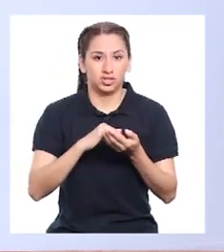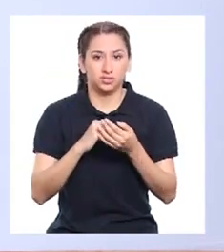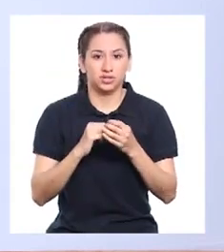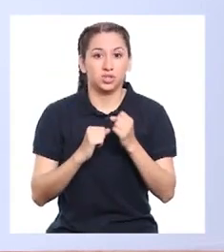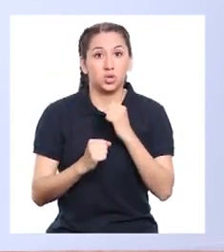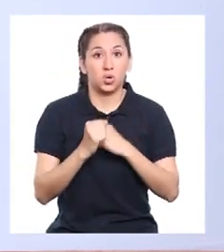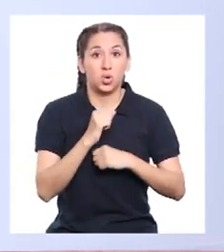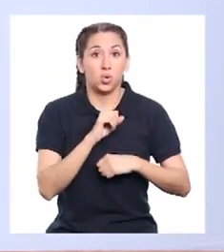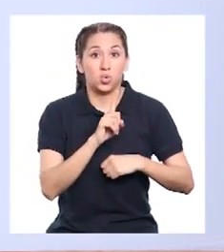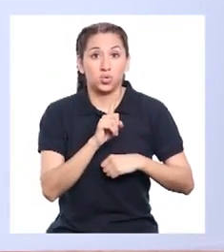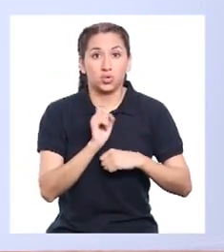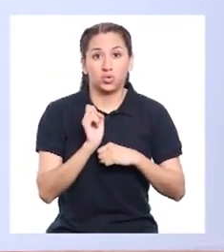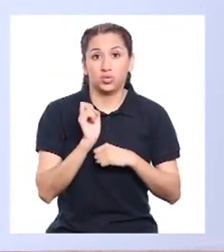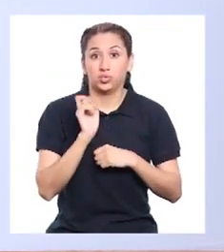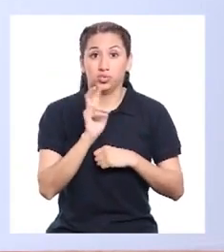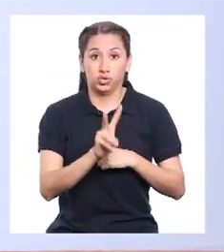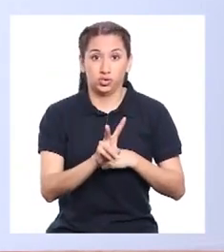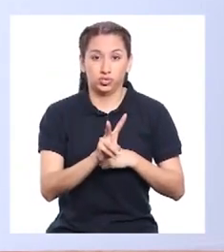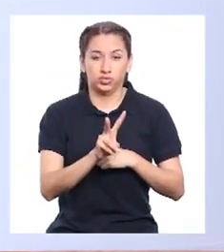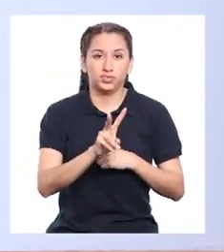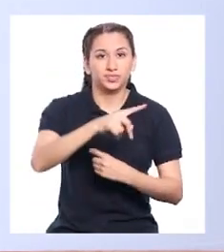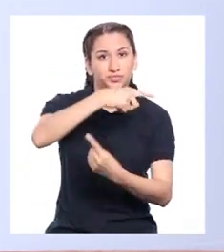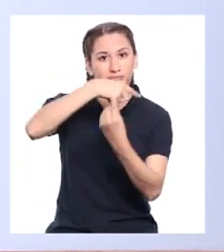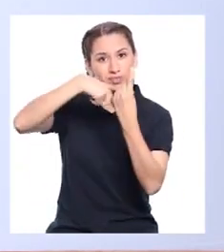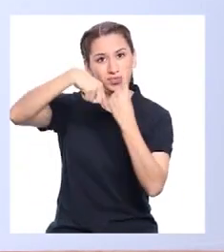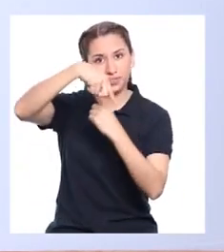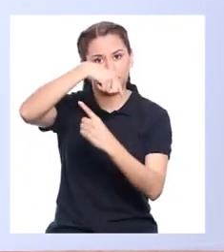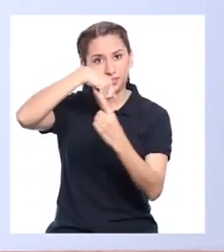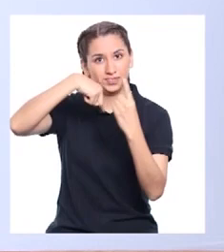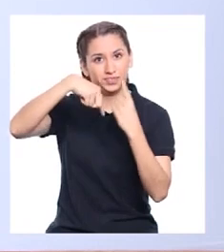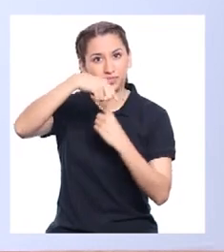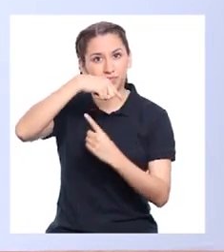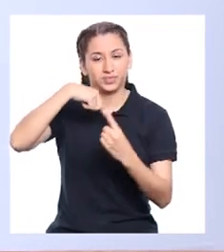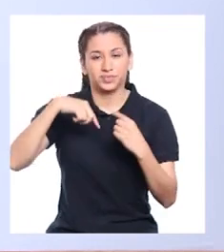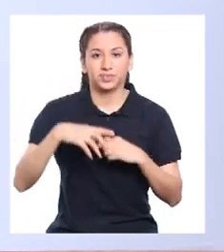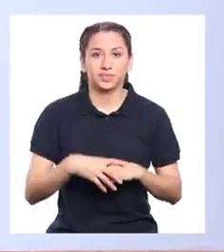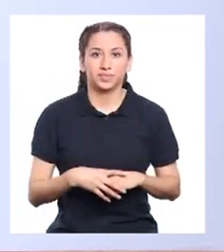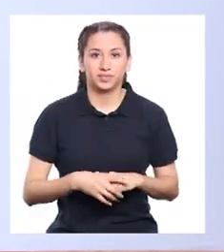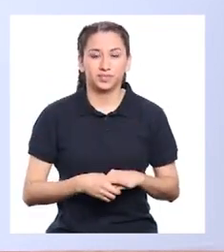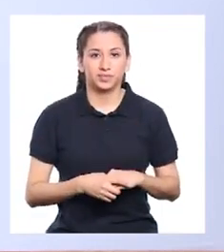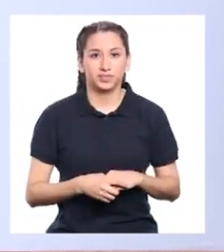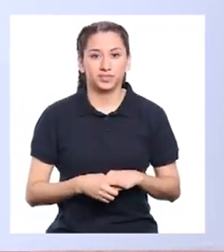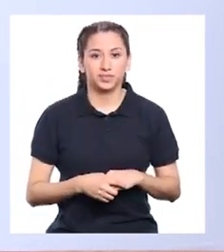Nuevamente. Va. Uno, dos y giro.